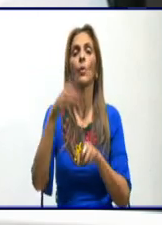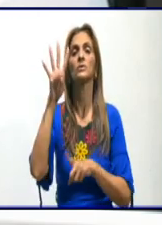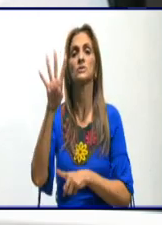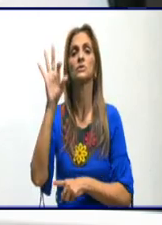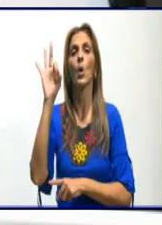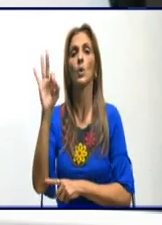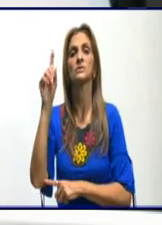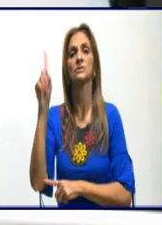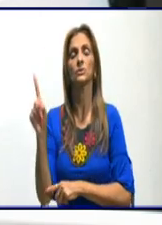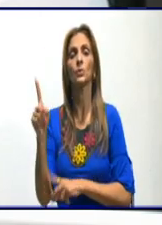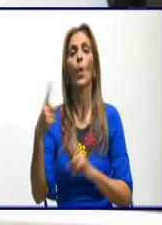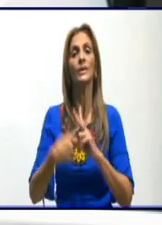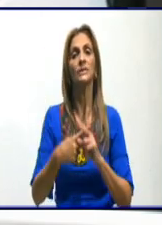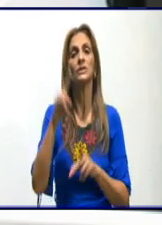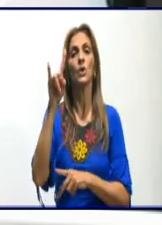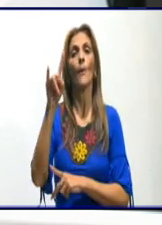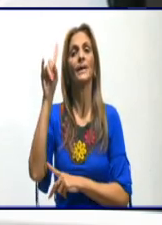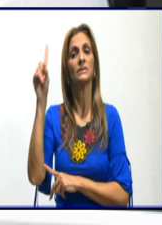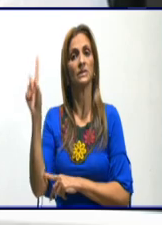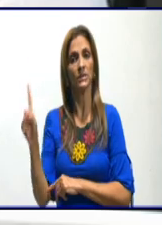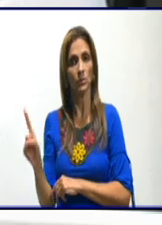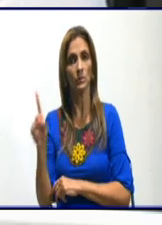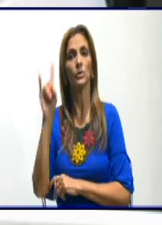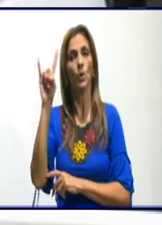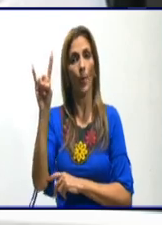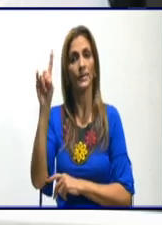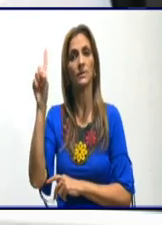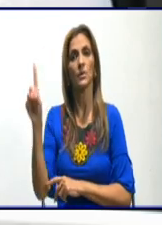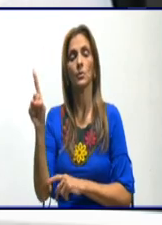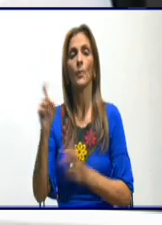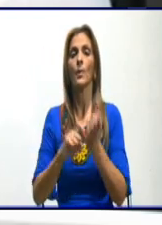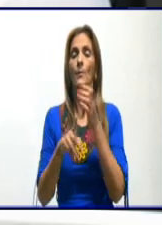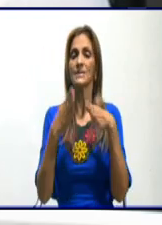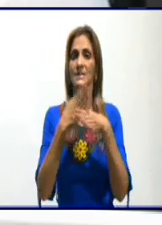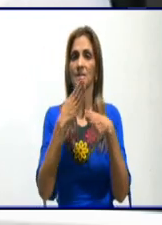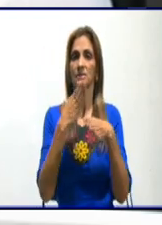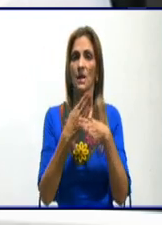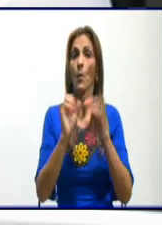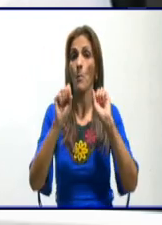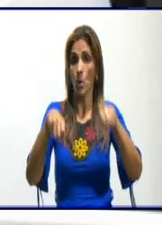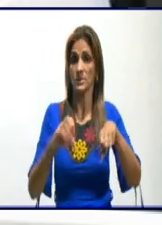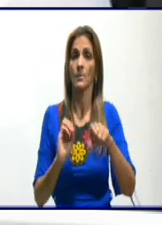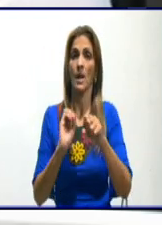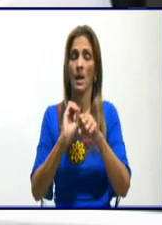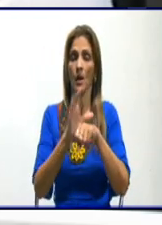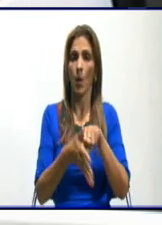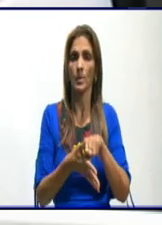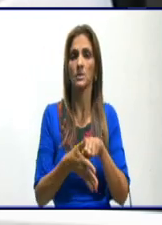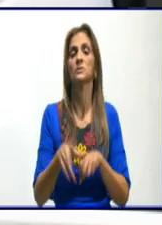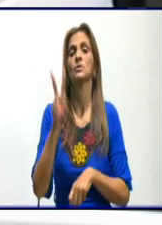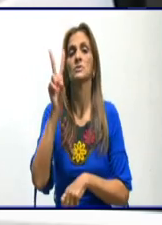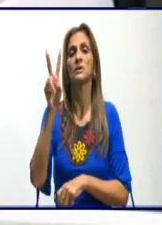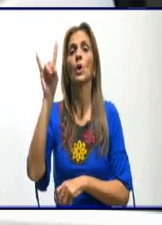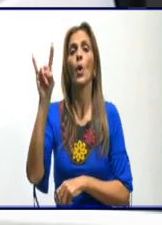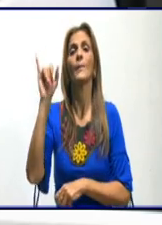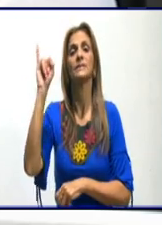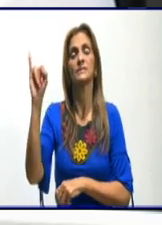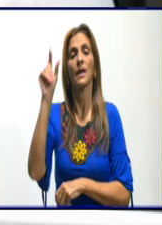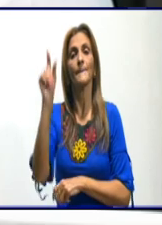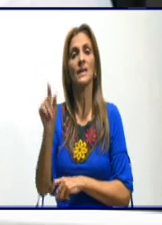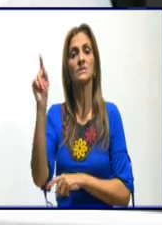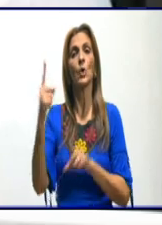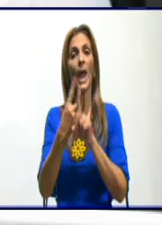provincia y 91 en la vecina provincia de Santiago de Cuba. Sospechosos tenemos 296 personas aisladas